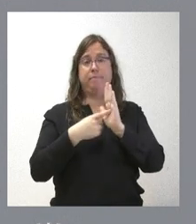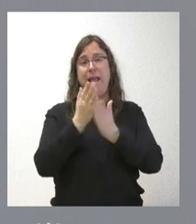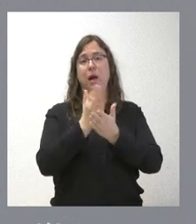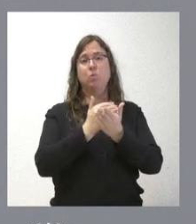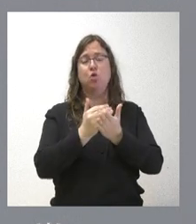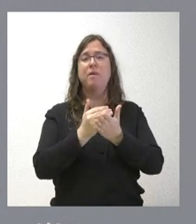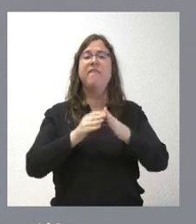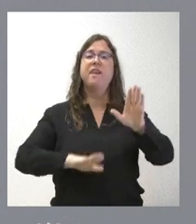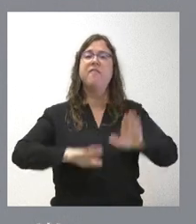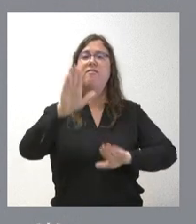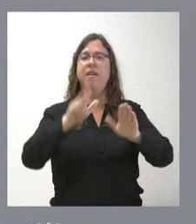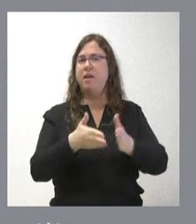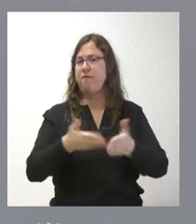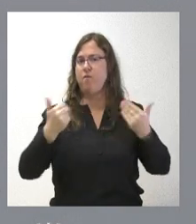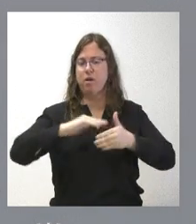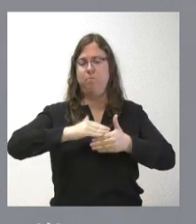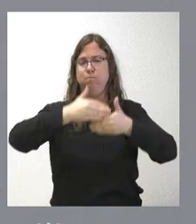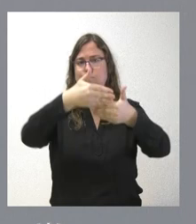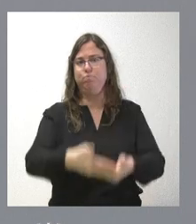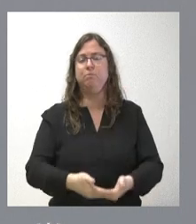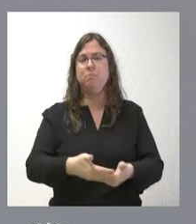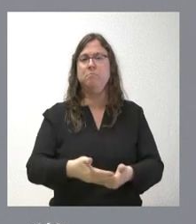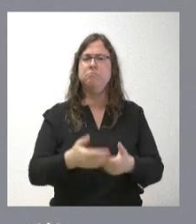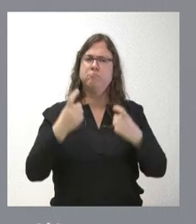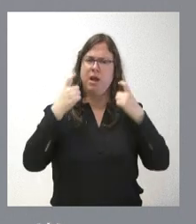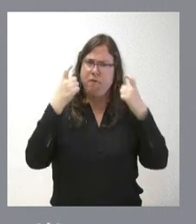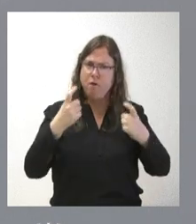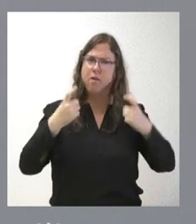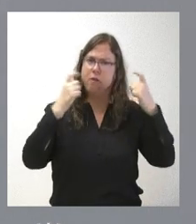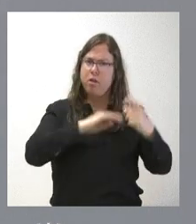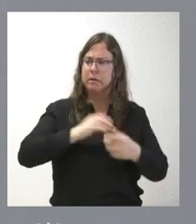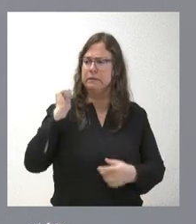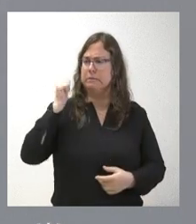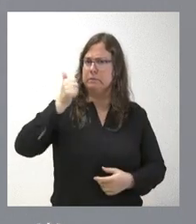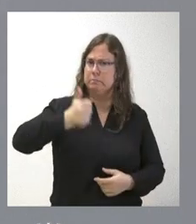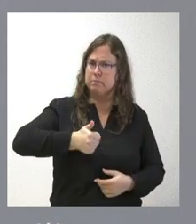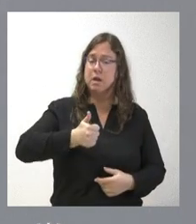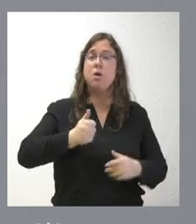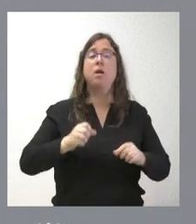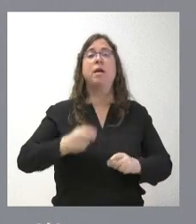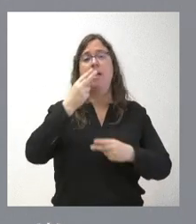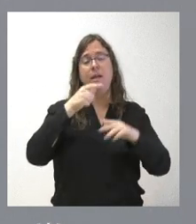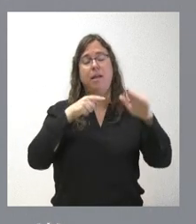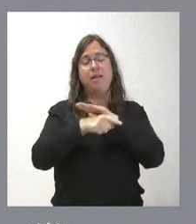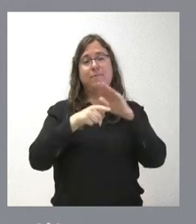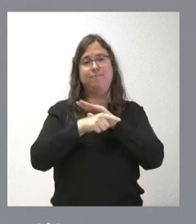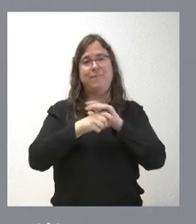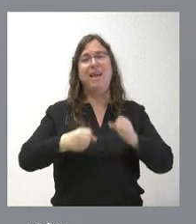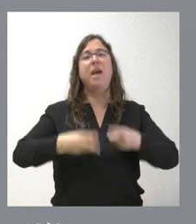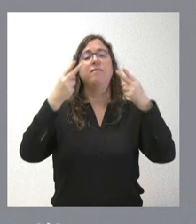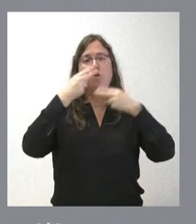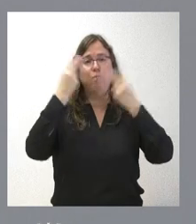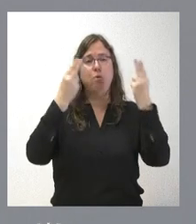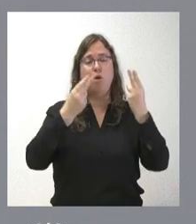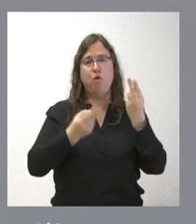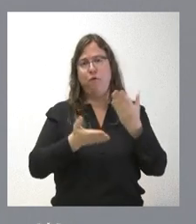En los últimos años se hecho un esfuerzo muy importante en la eliminación de las barreras de los edificios públicos cuya gestión corresponde a la Junta de Castilla y León. En la medida en que